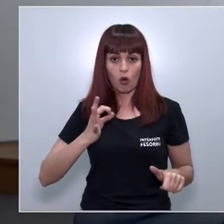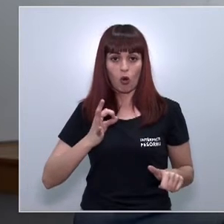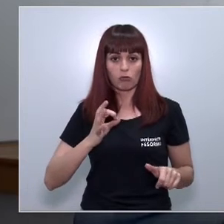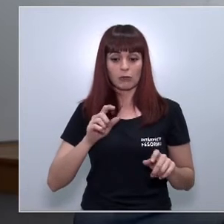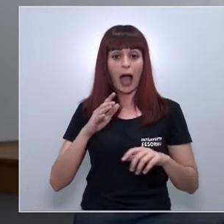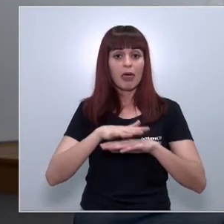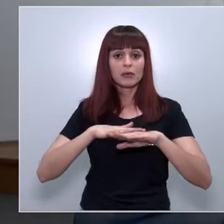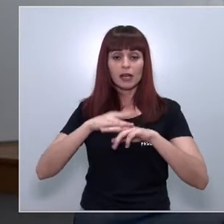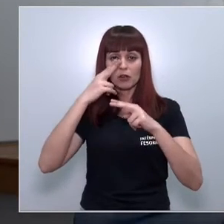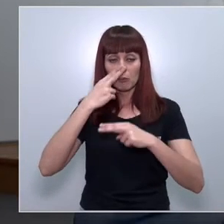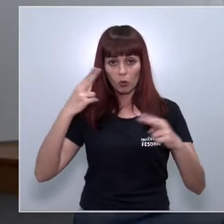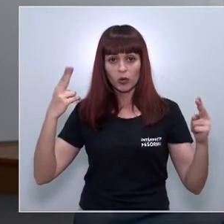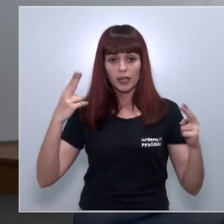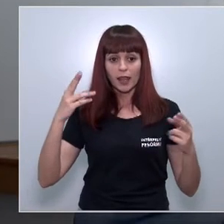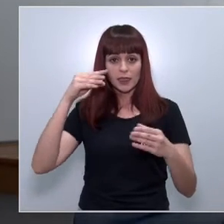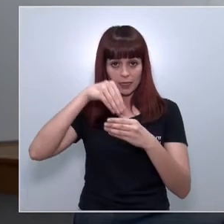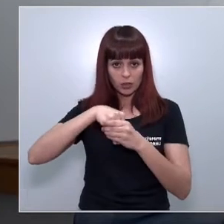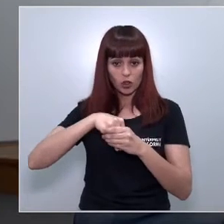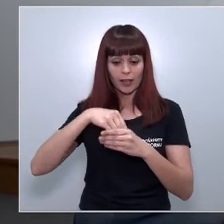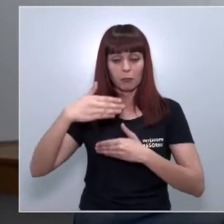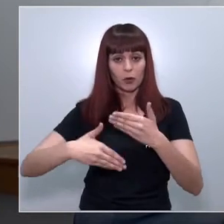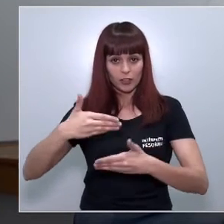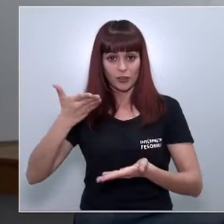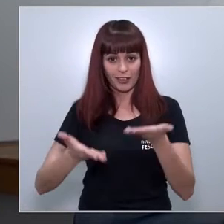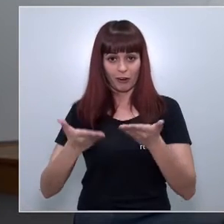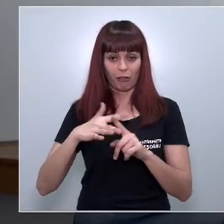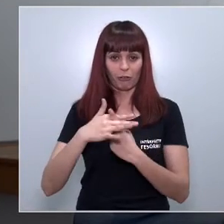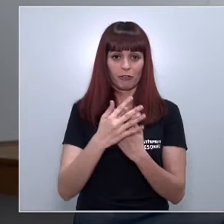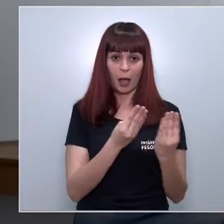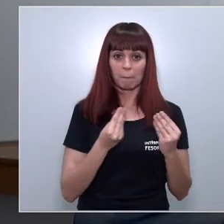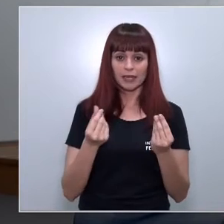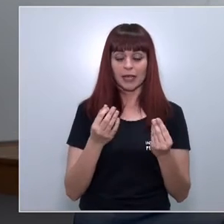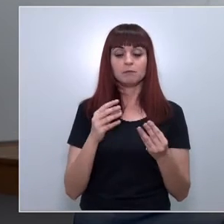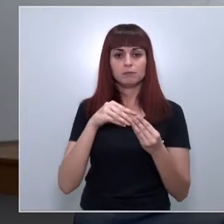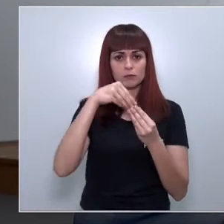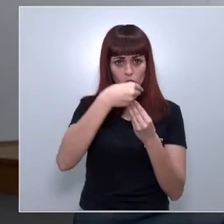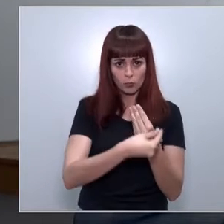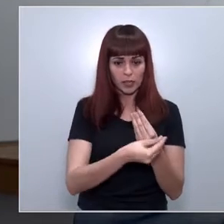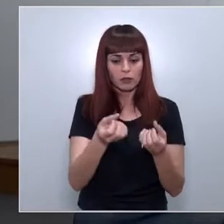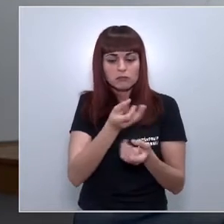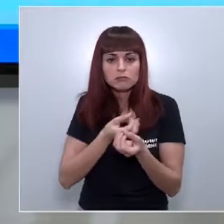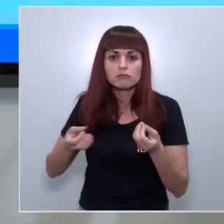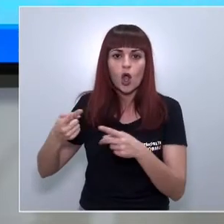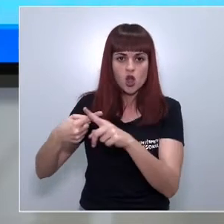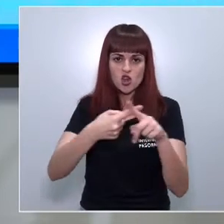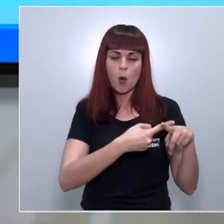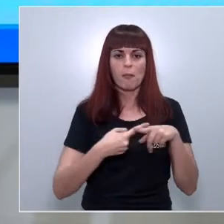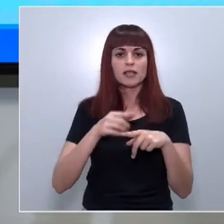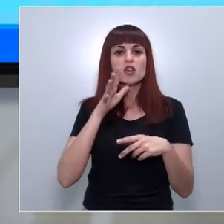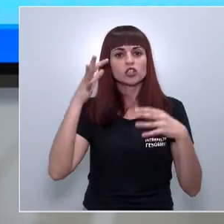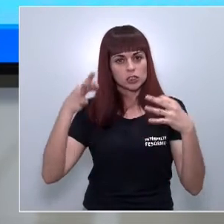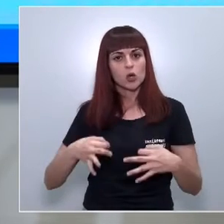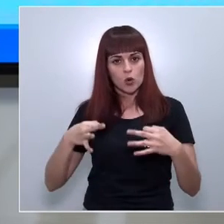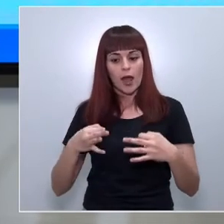administraciones públicas que intervienen en el proceso de evaluación ambiental compartir documentación con la debida seguridad jurídica ello les permitirá